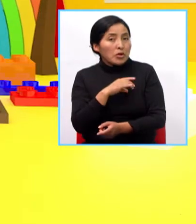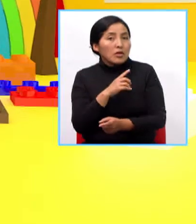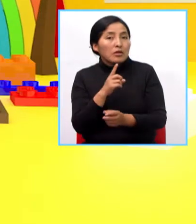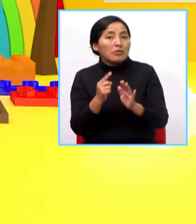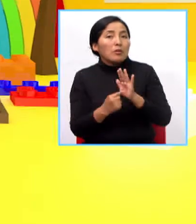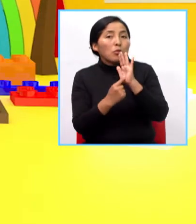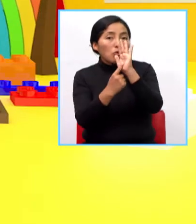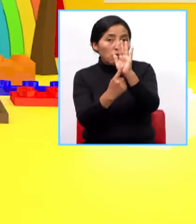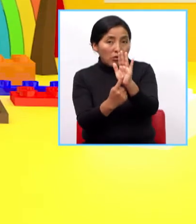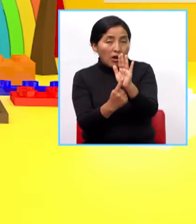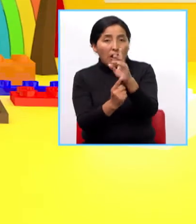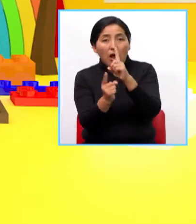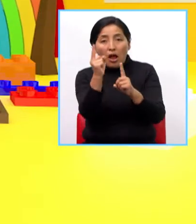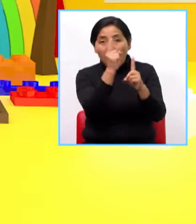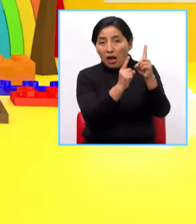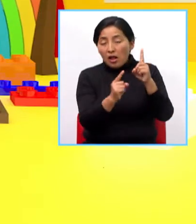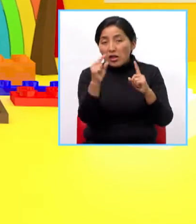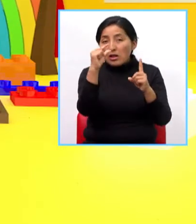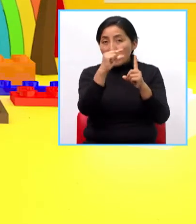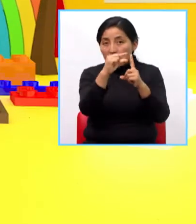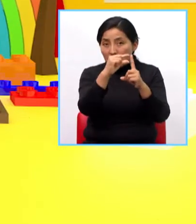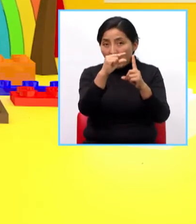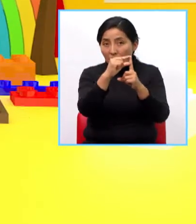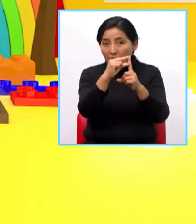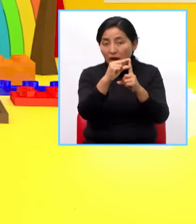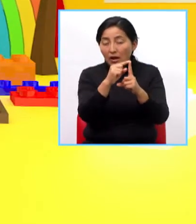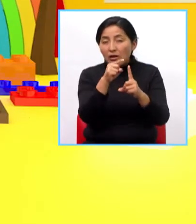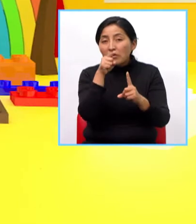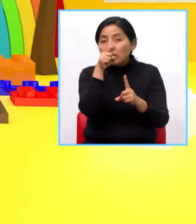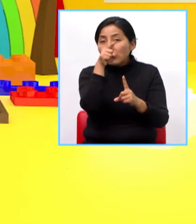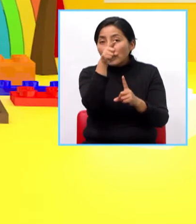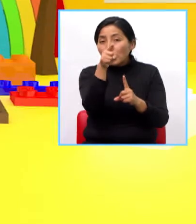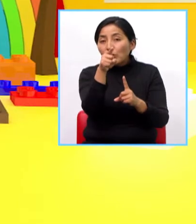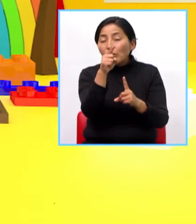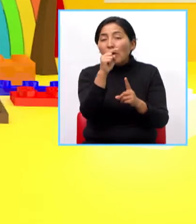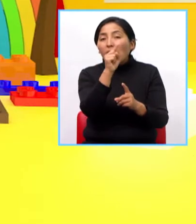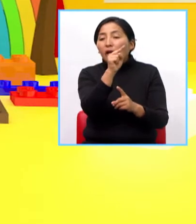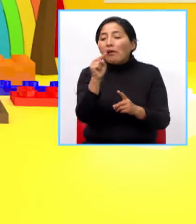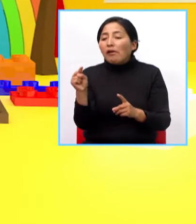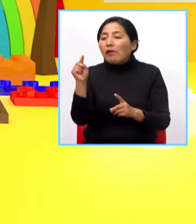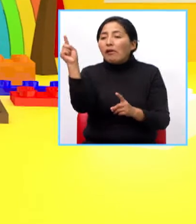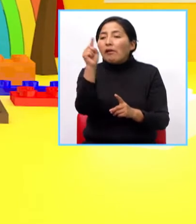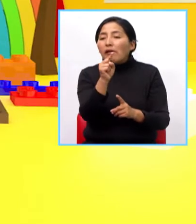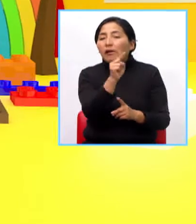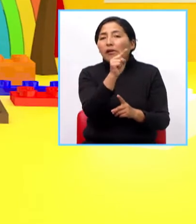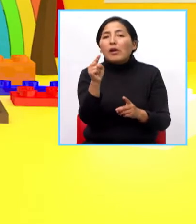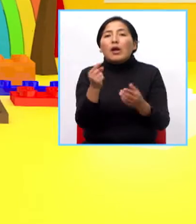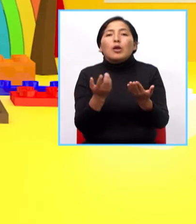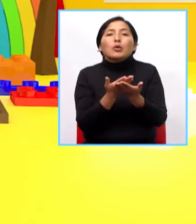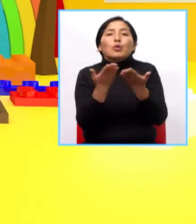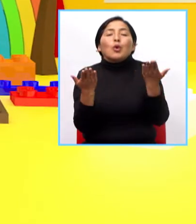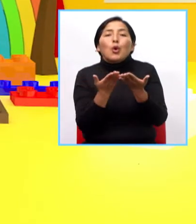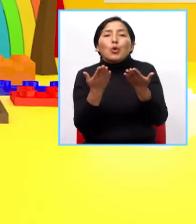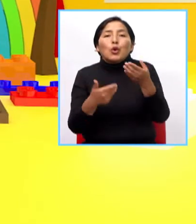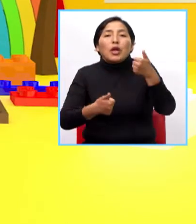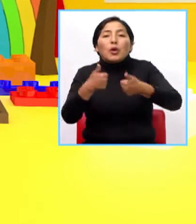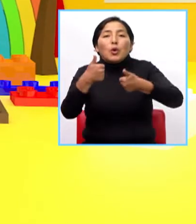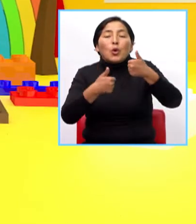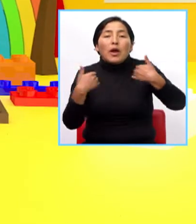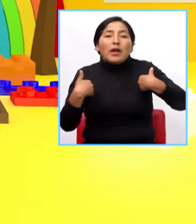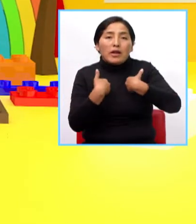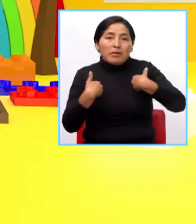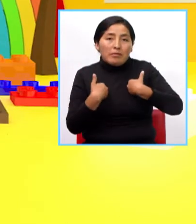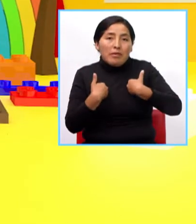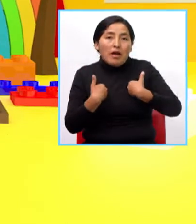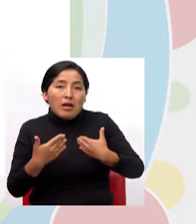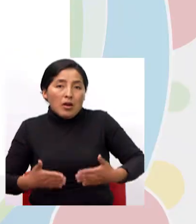ya de esta clasificación que hemos aprendido solamente vamos a aprender y vamos a leer a ver todo lo